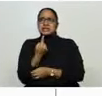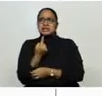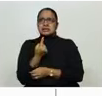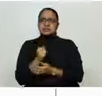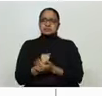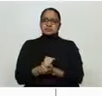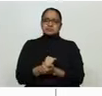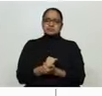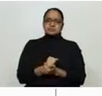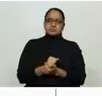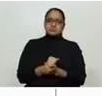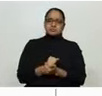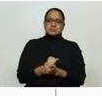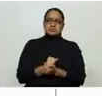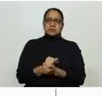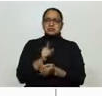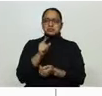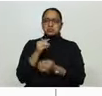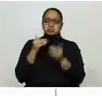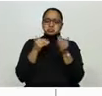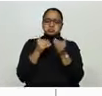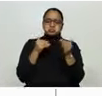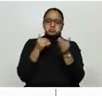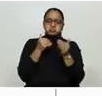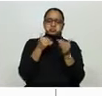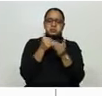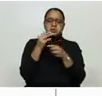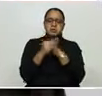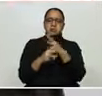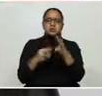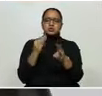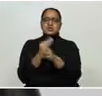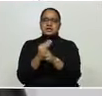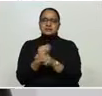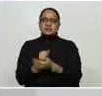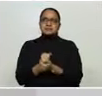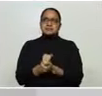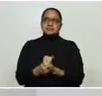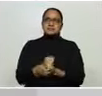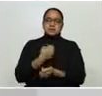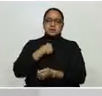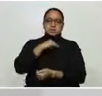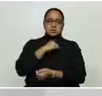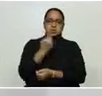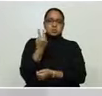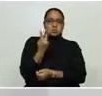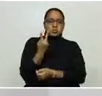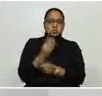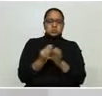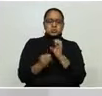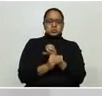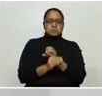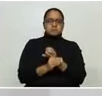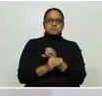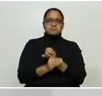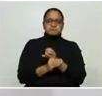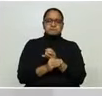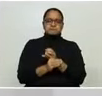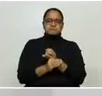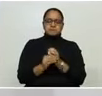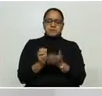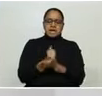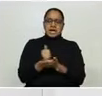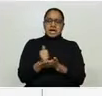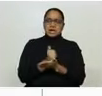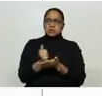pregunta, andamos más o menos cerca de lo que pasa mundialmente. Estos son dos escenarios. El escenario azul